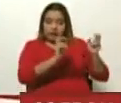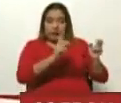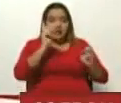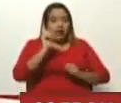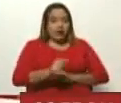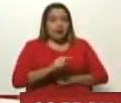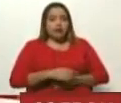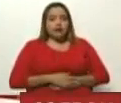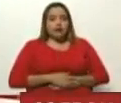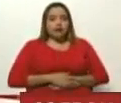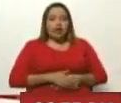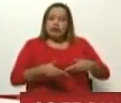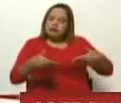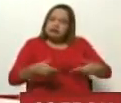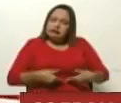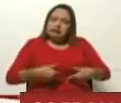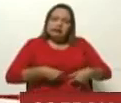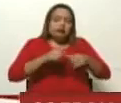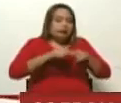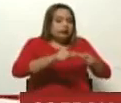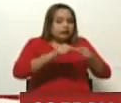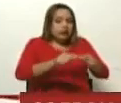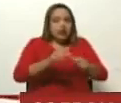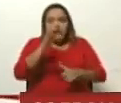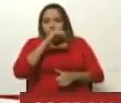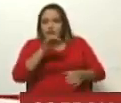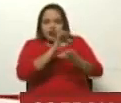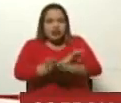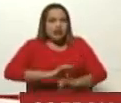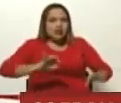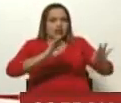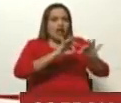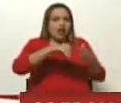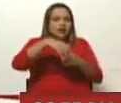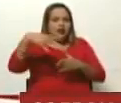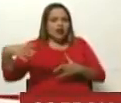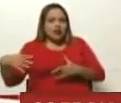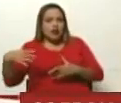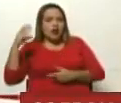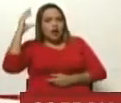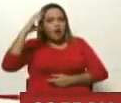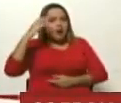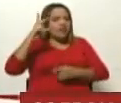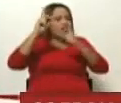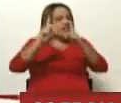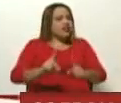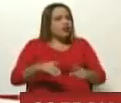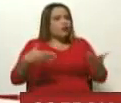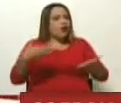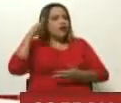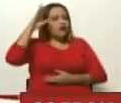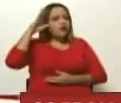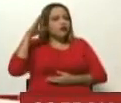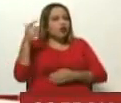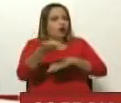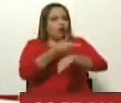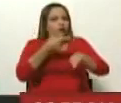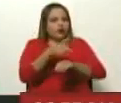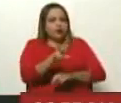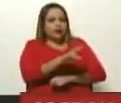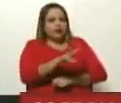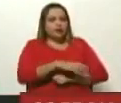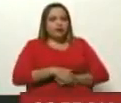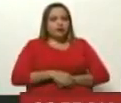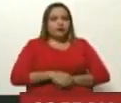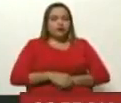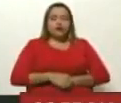en la resistencia de que no existe ningún factor externo capaz de determinar cuál será nuestro gobierno. Es que